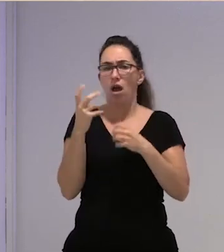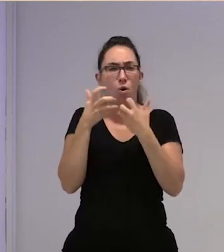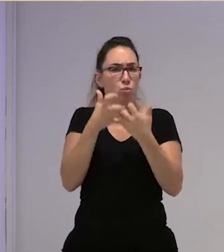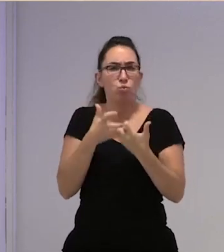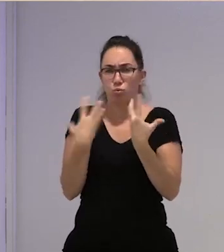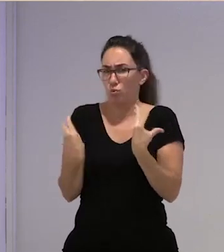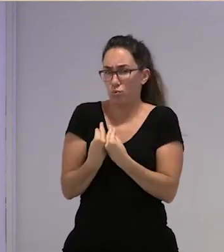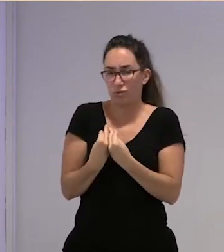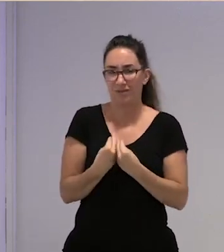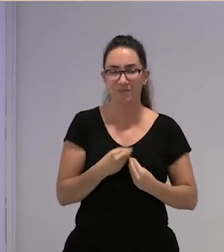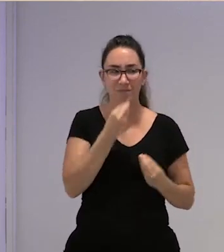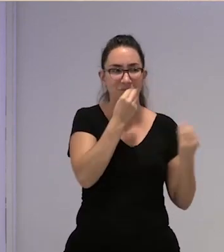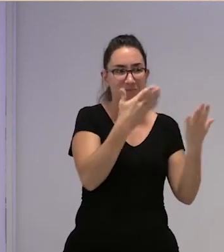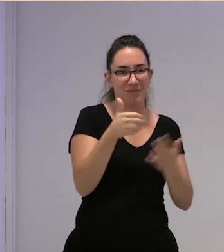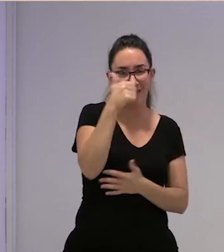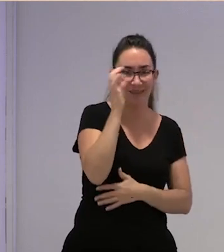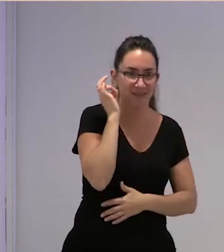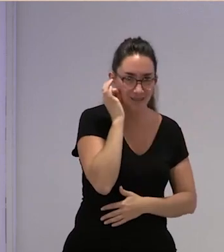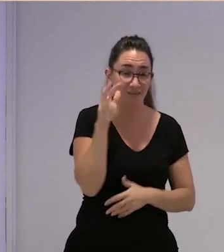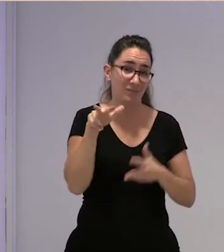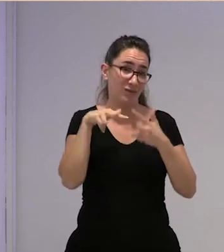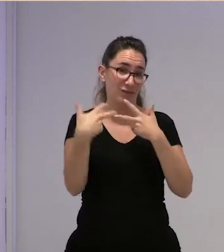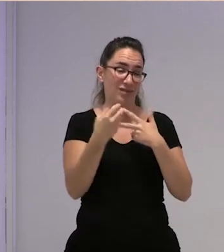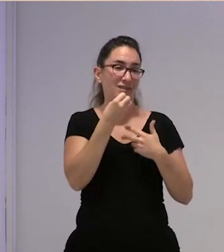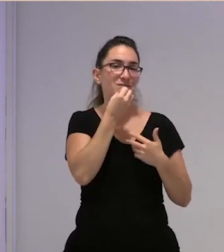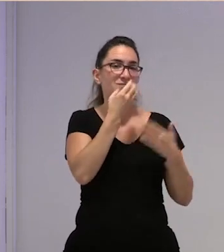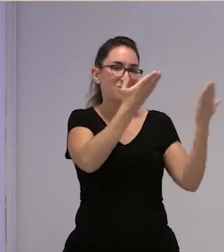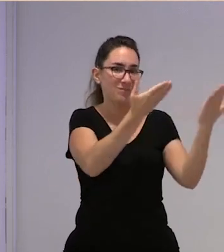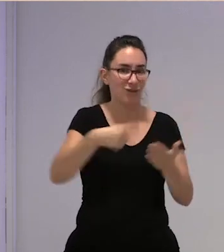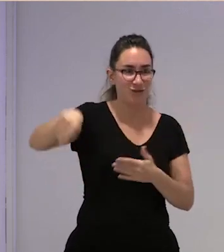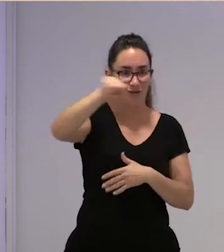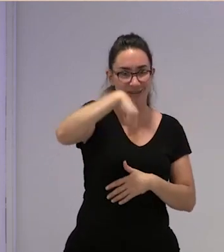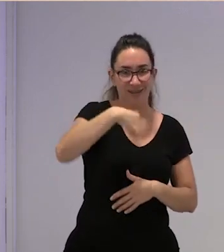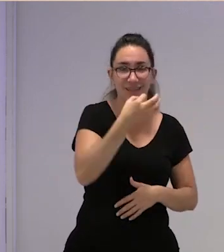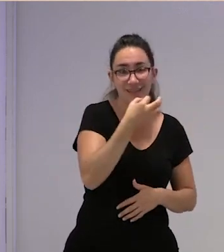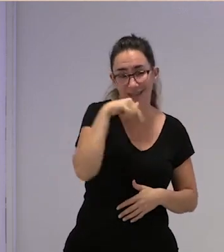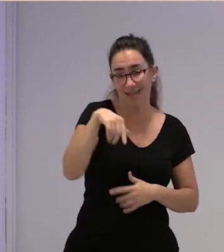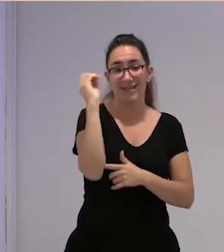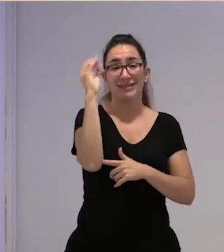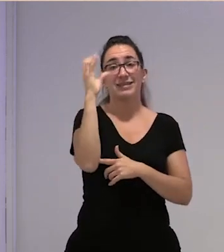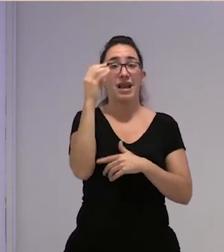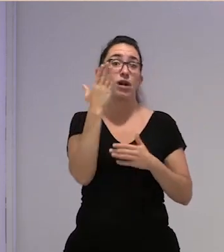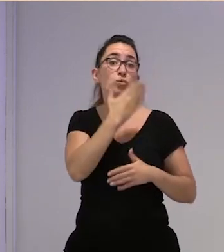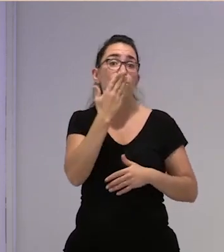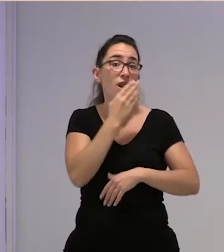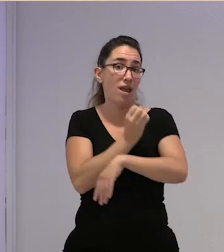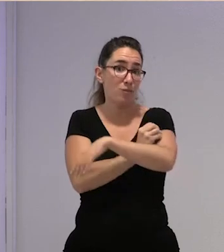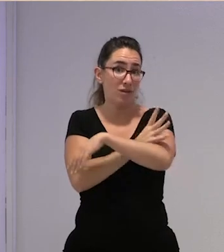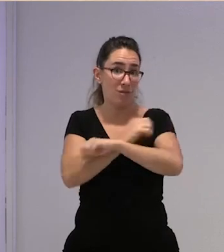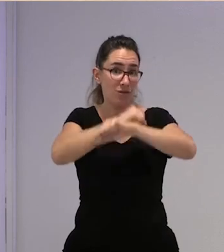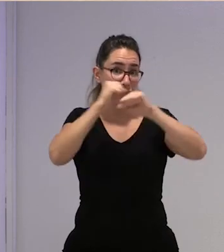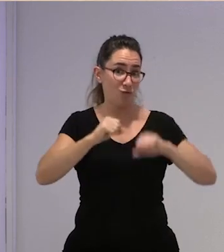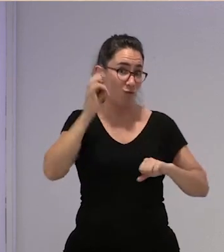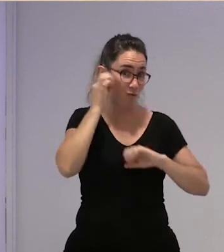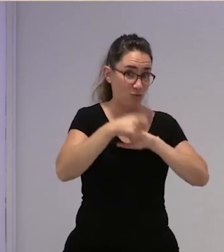Bienvenidas, bienvenidos a Ratzaldeon Bustioyetanguetorri, jabetza feminista, escola, kantolatudene, kitaldi, berri, honetara, gaur,